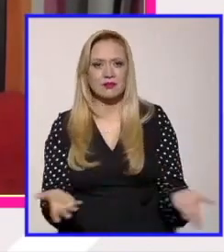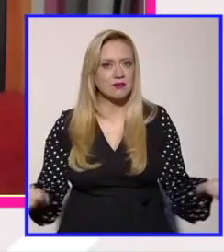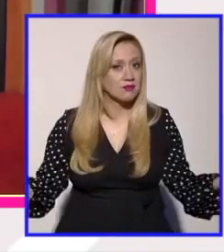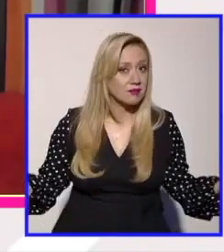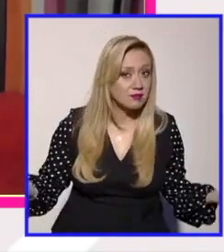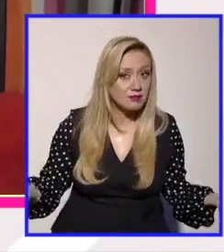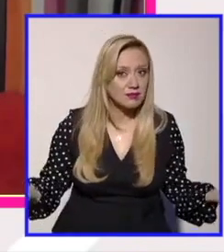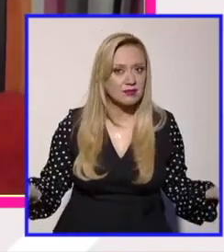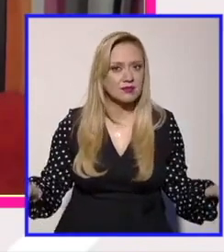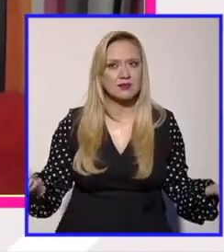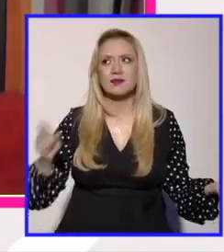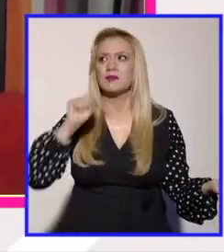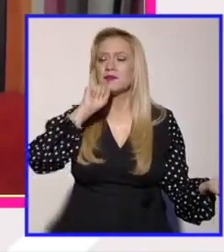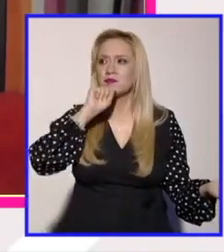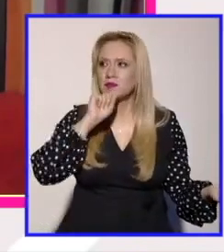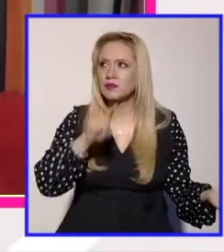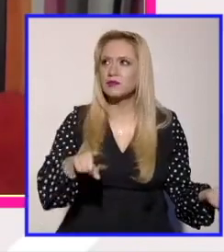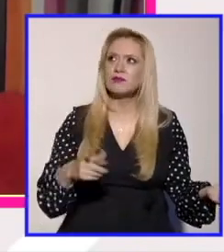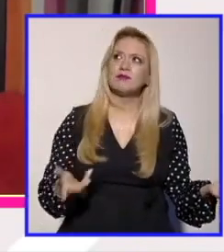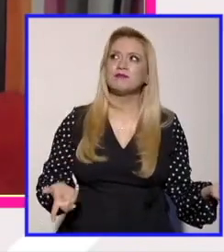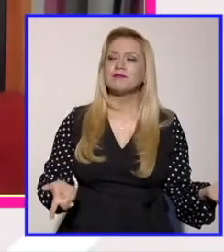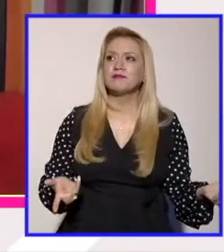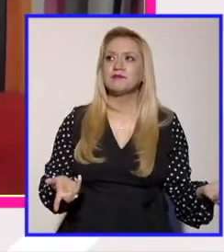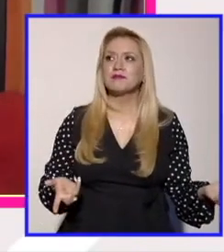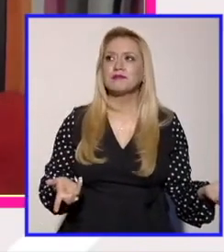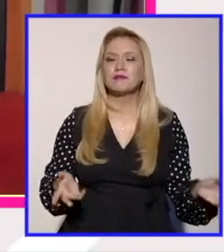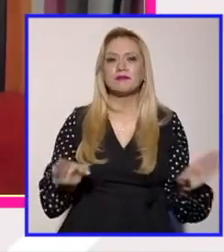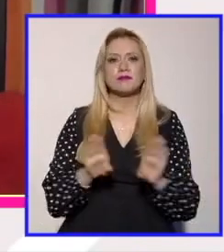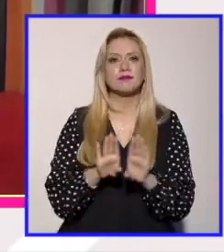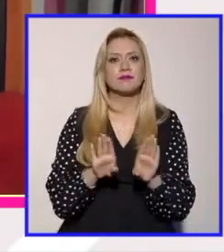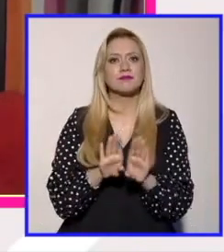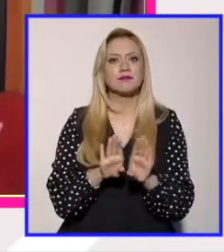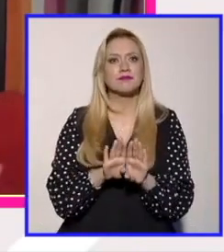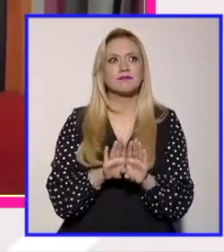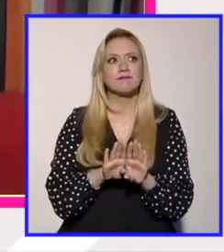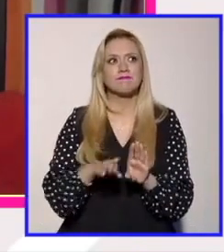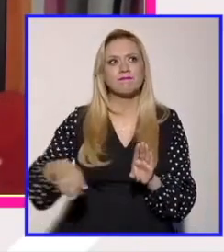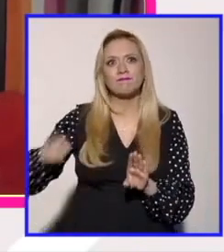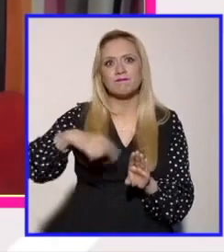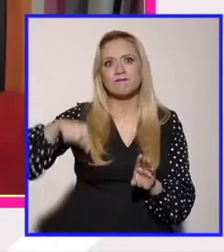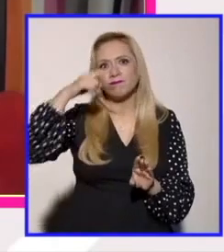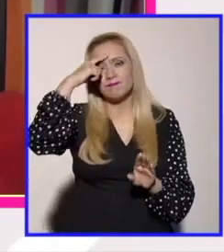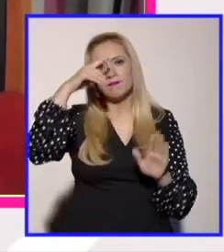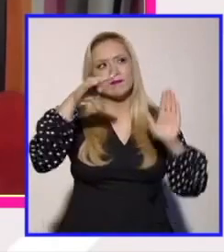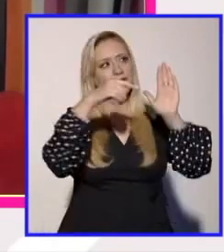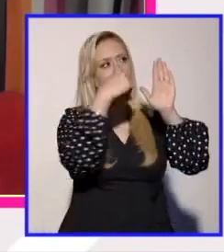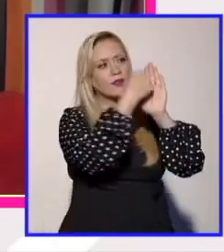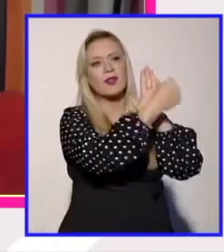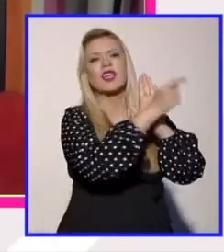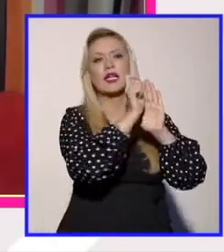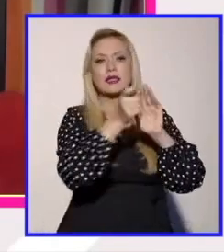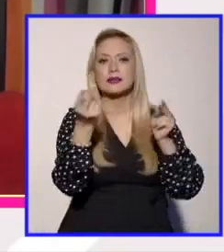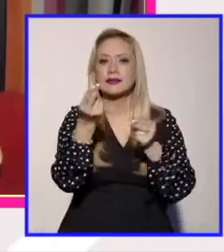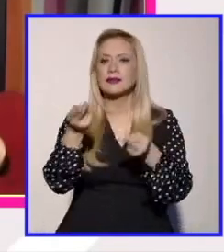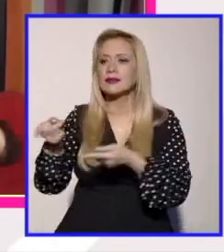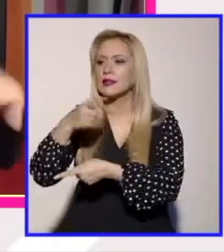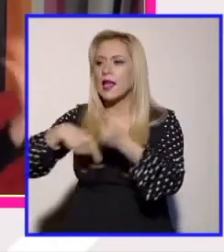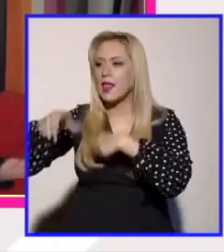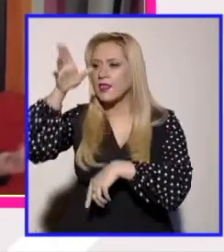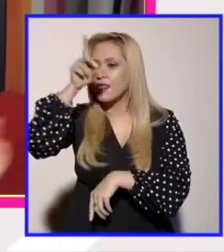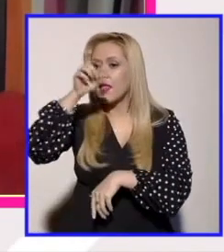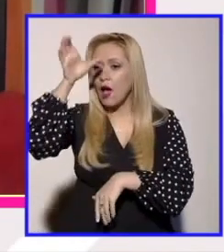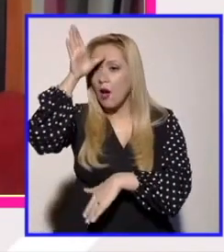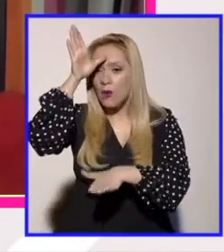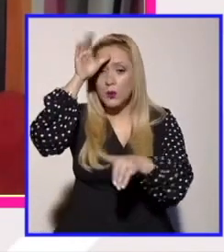que colindan con todo esto del BDSM y demás, pues la palabra clave aquí es consenso, ¿no? Y entonces podemos